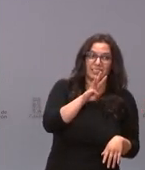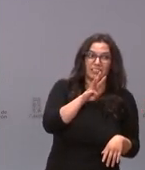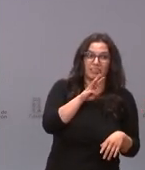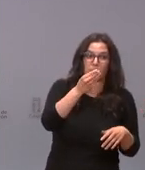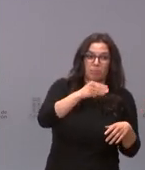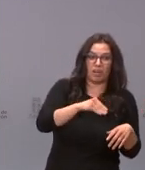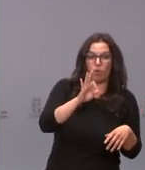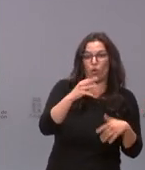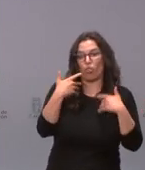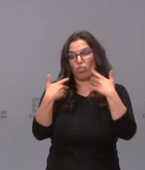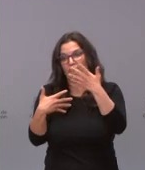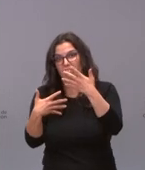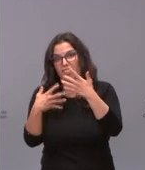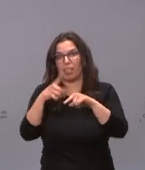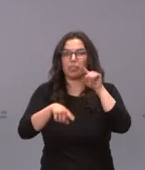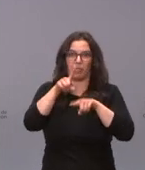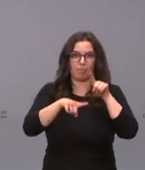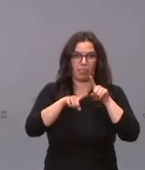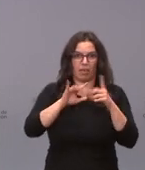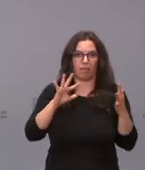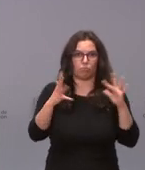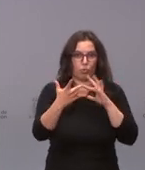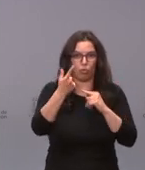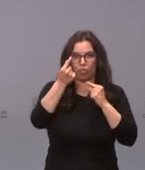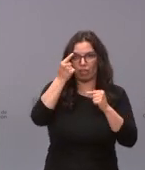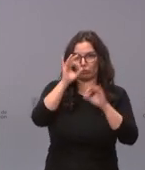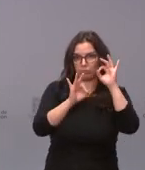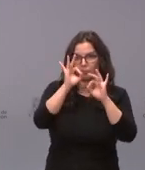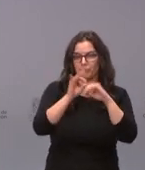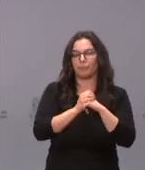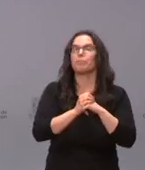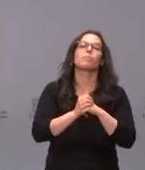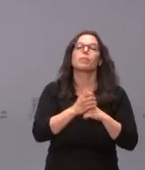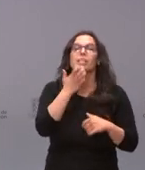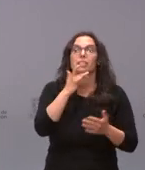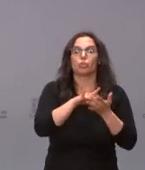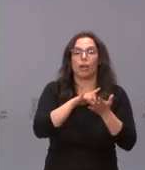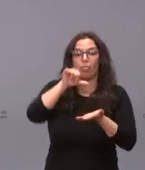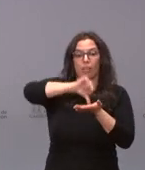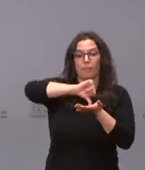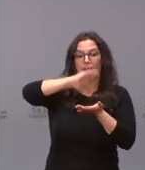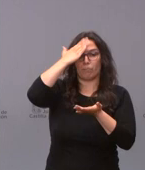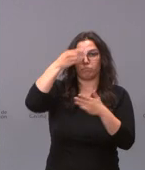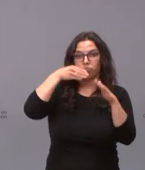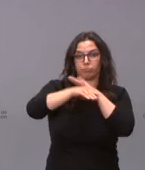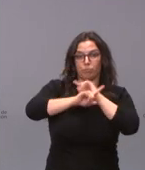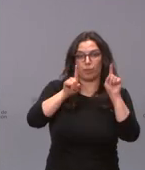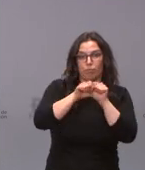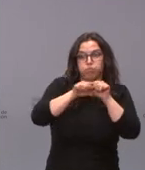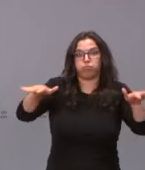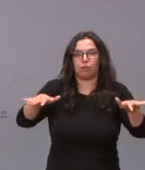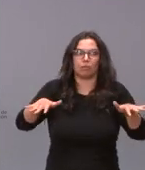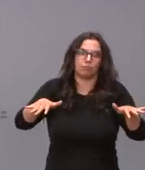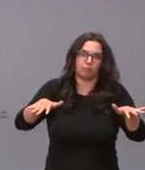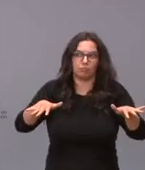la incidencia y con respecto a si se ha producido un éxodo no hombre no le llamaría yo éxodo